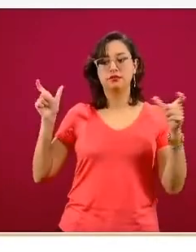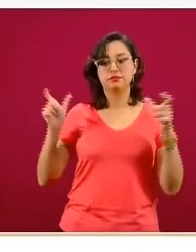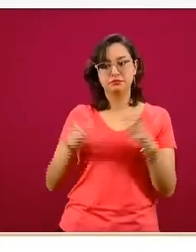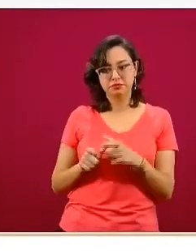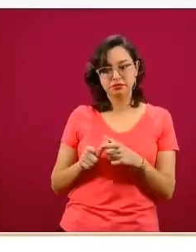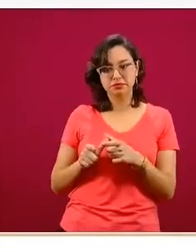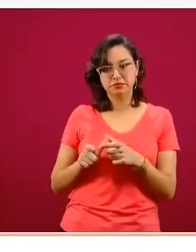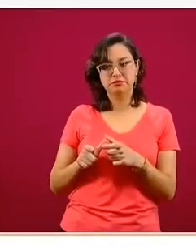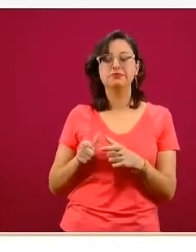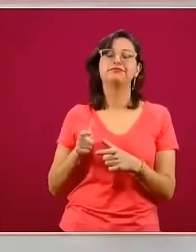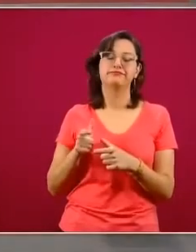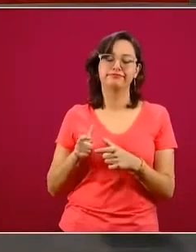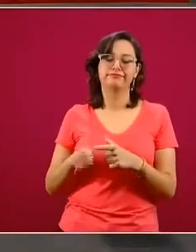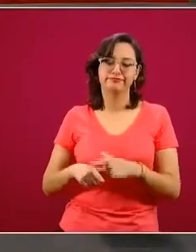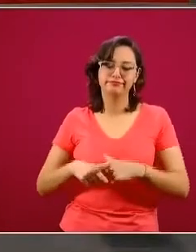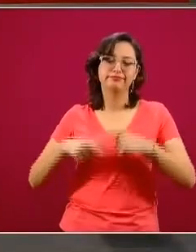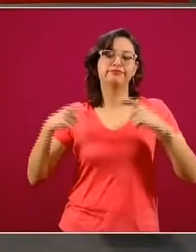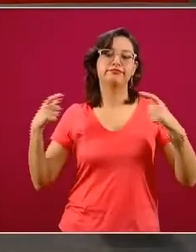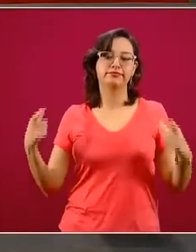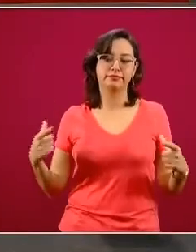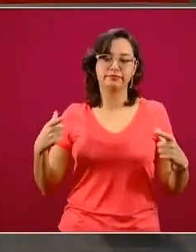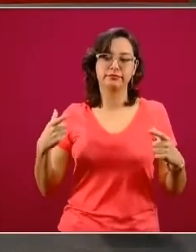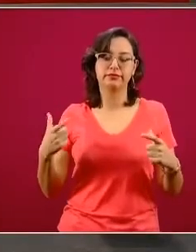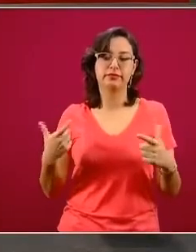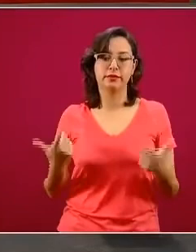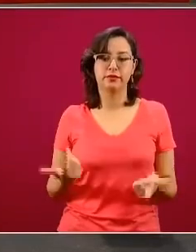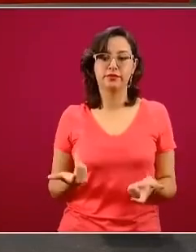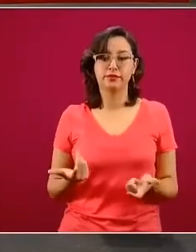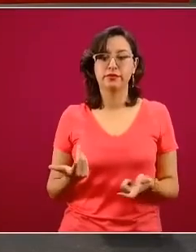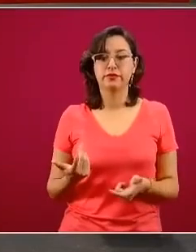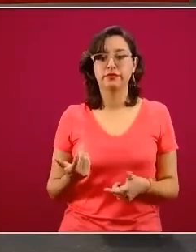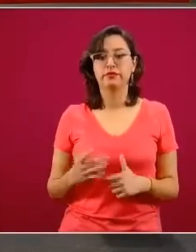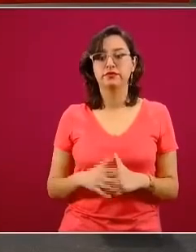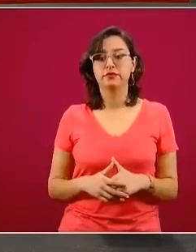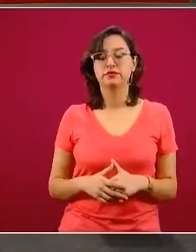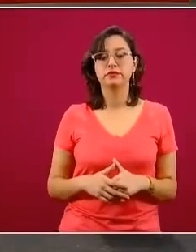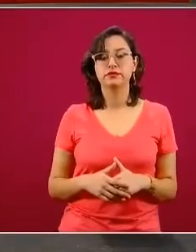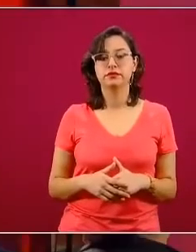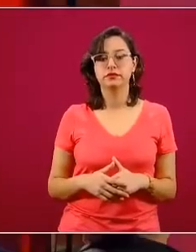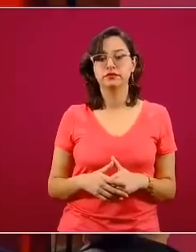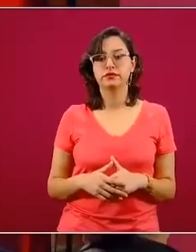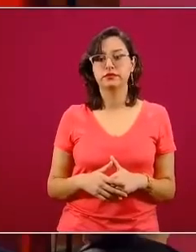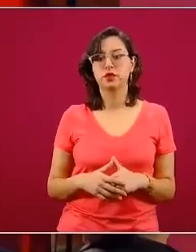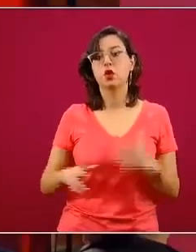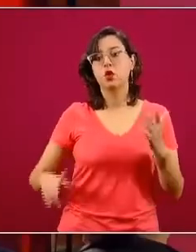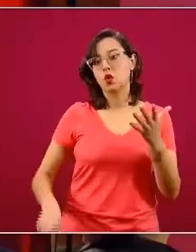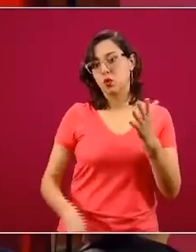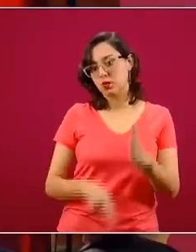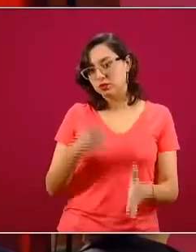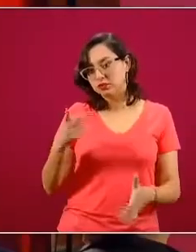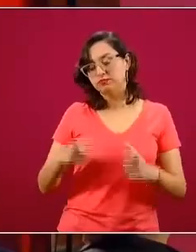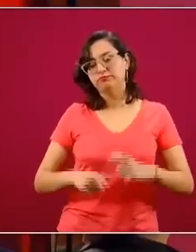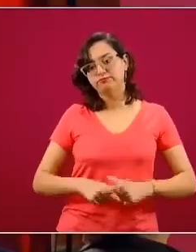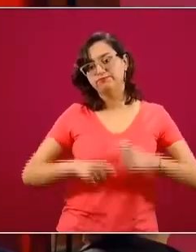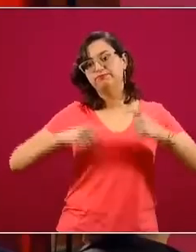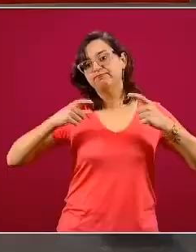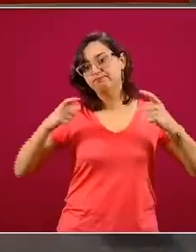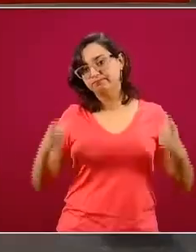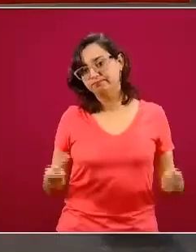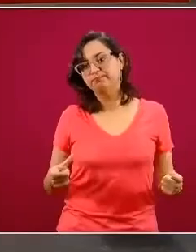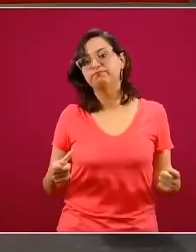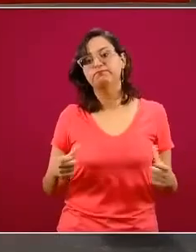nuevamente revierte un poco la tendencia ascendente como tal, es decir, se convierte otra vez en una tendencia ascendente,